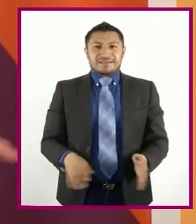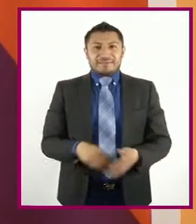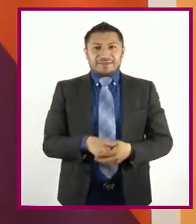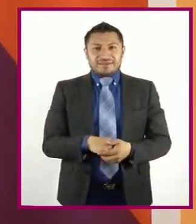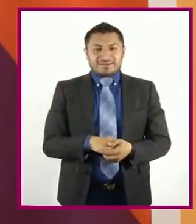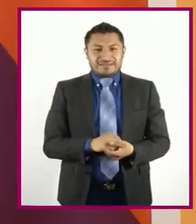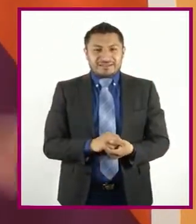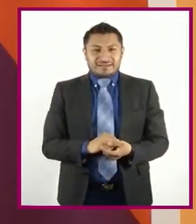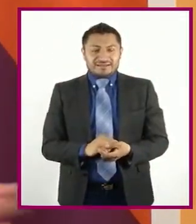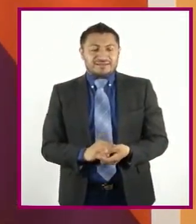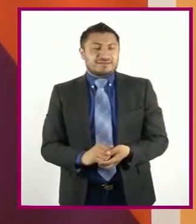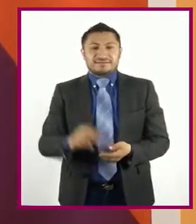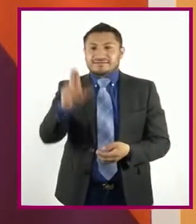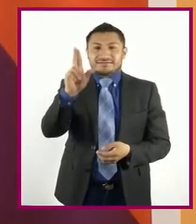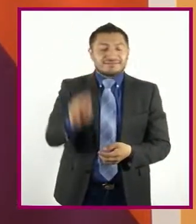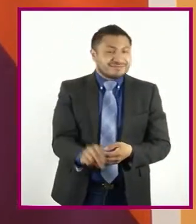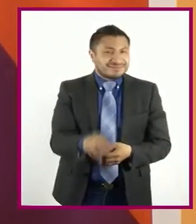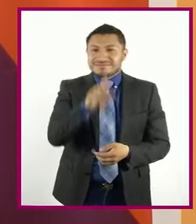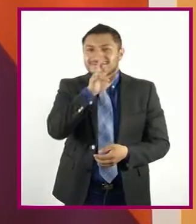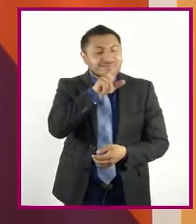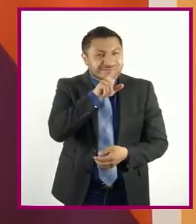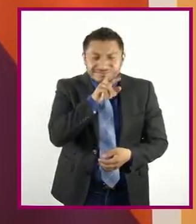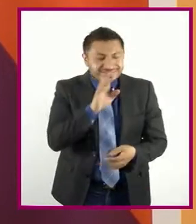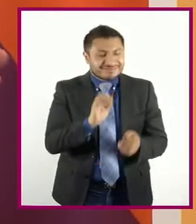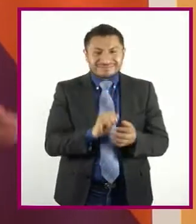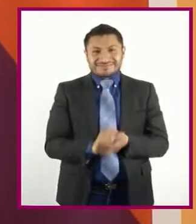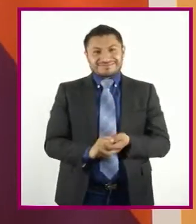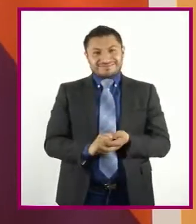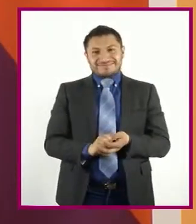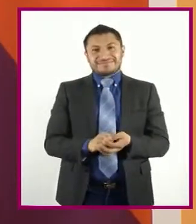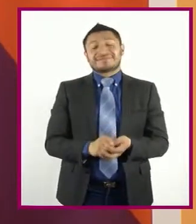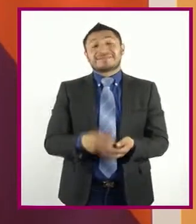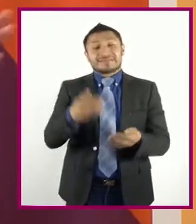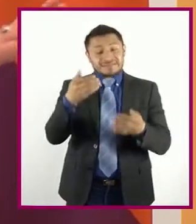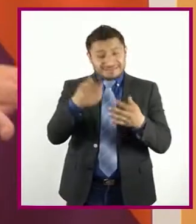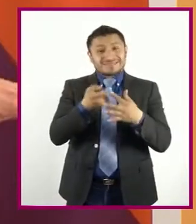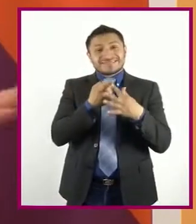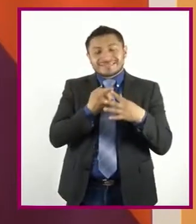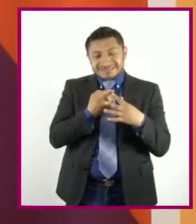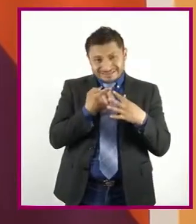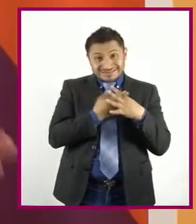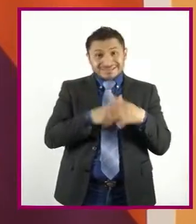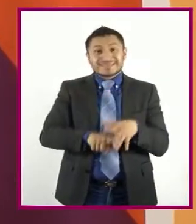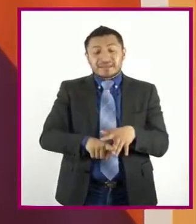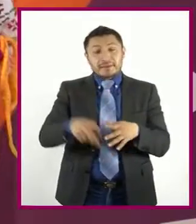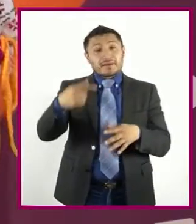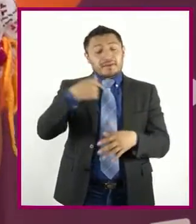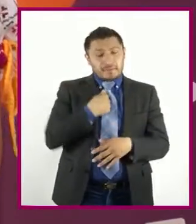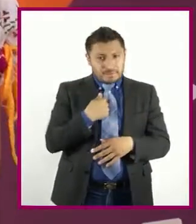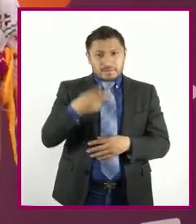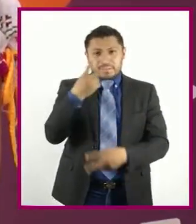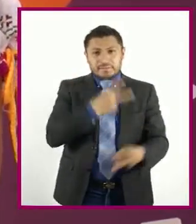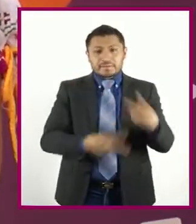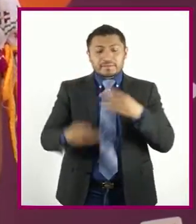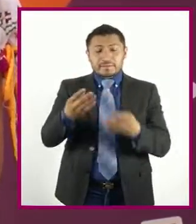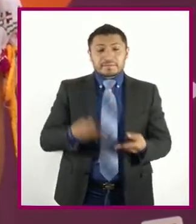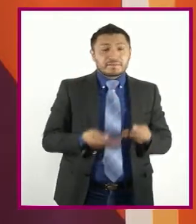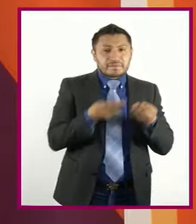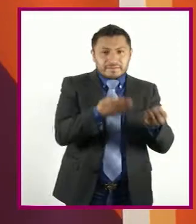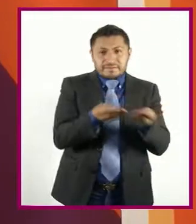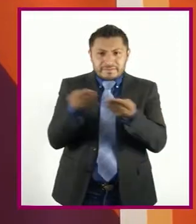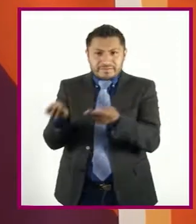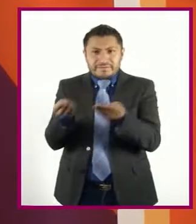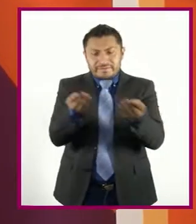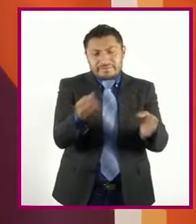No, amigas No se preocupen Antes de iniciar Vine a colocar Todos los recursos Para la act